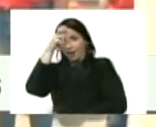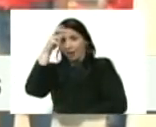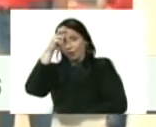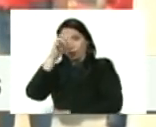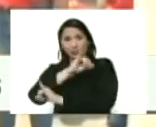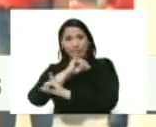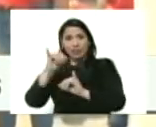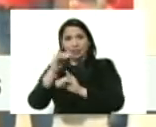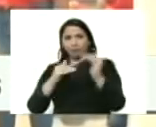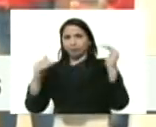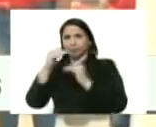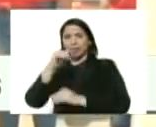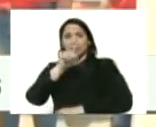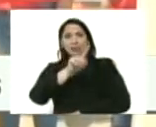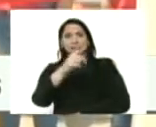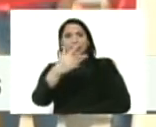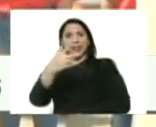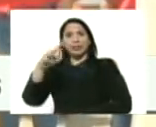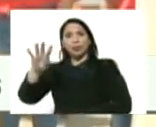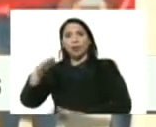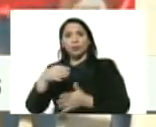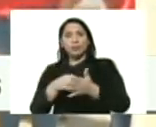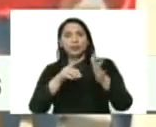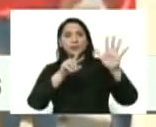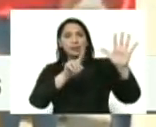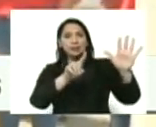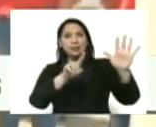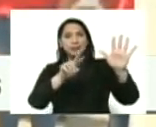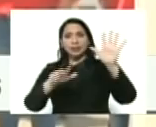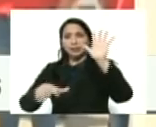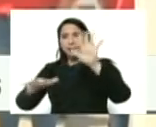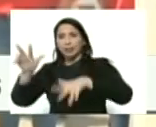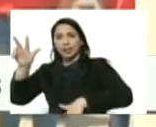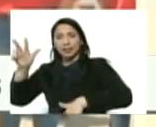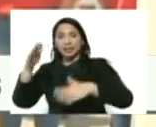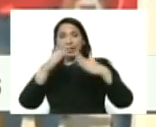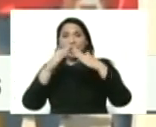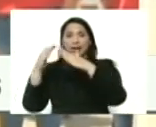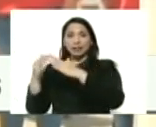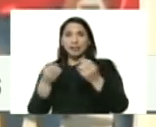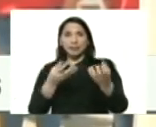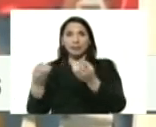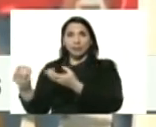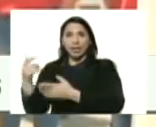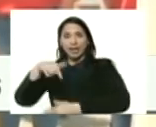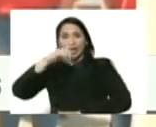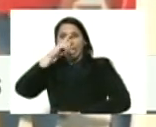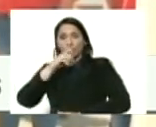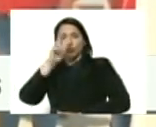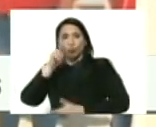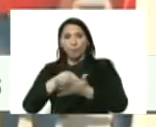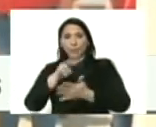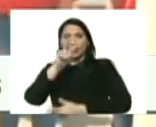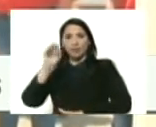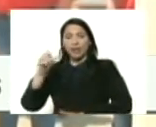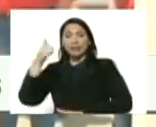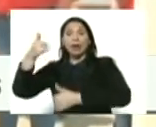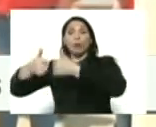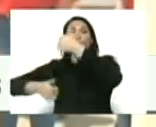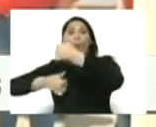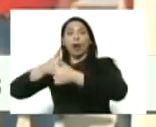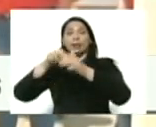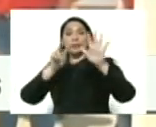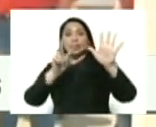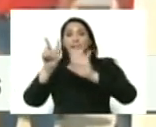ya llegamos a las 134.613 viviendas entregadas hasta este año 2020, y de las cuales estas